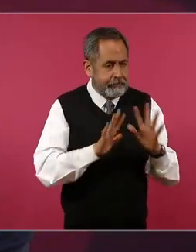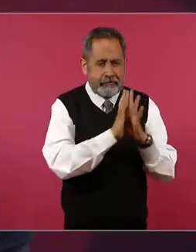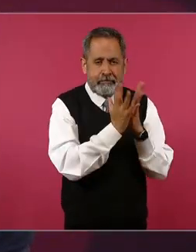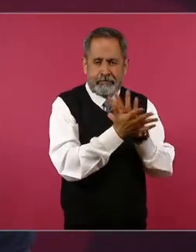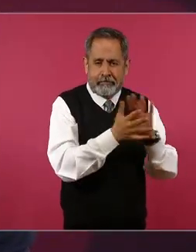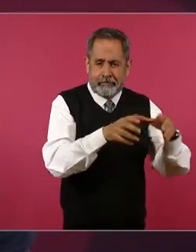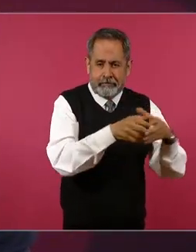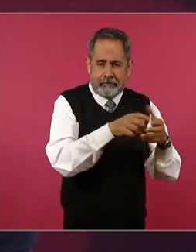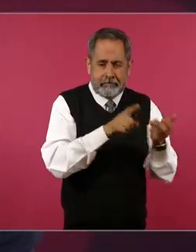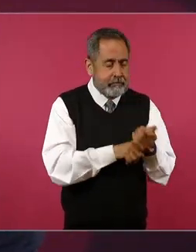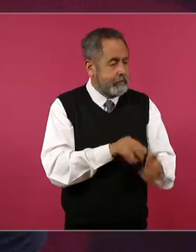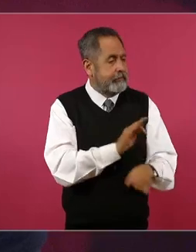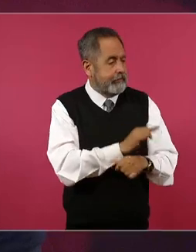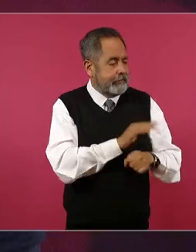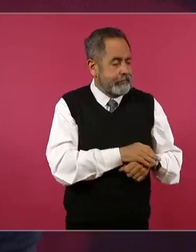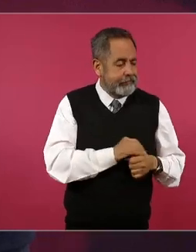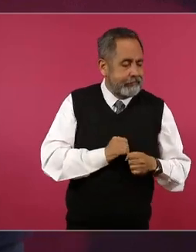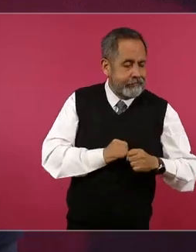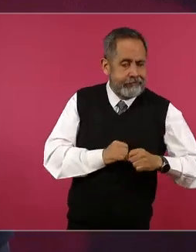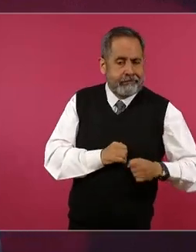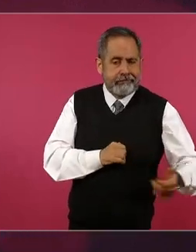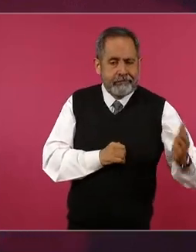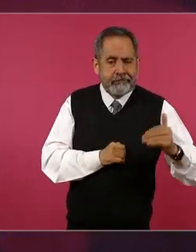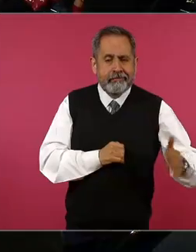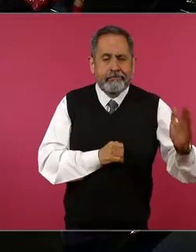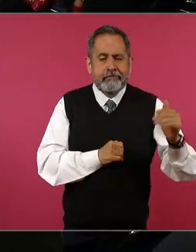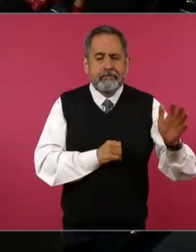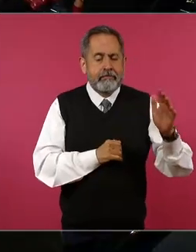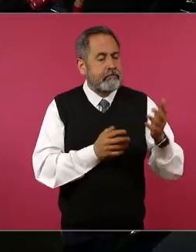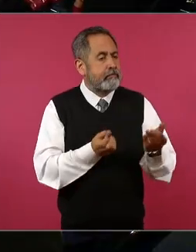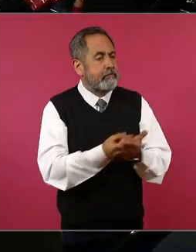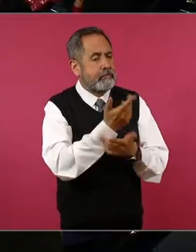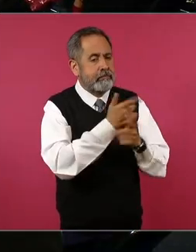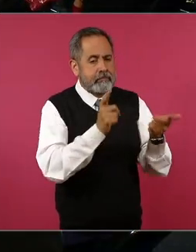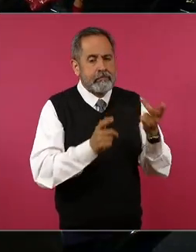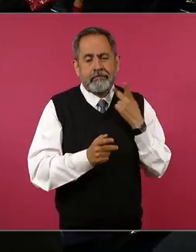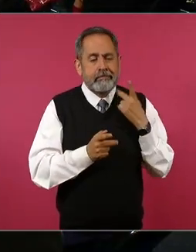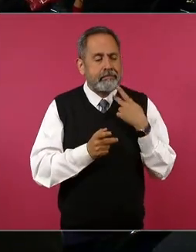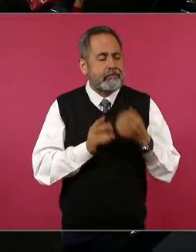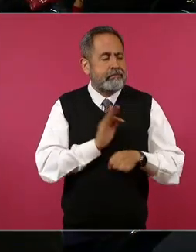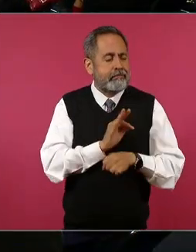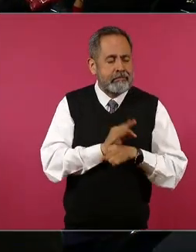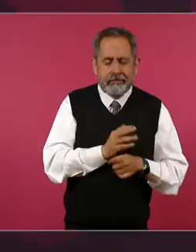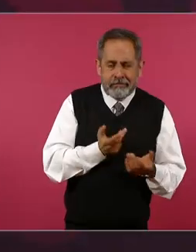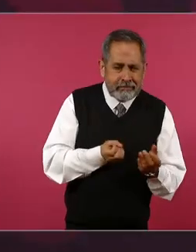crimen organizado y a delincuentes de cuello blanco.